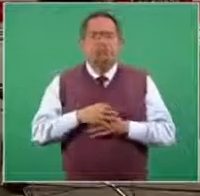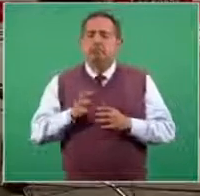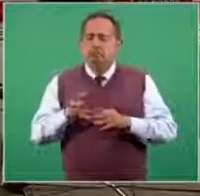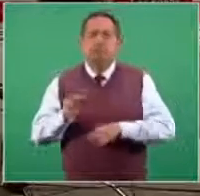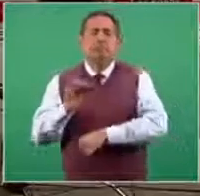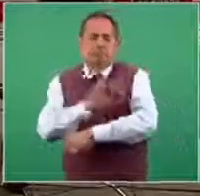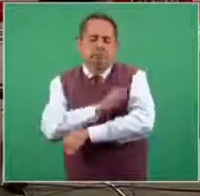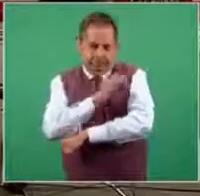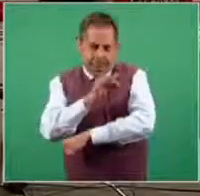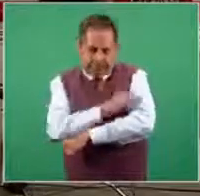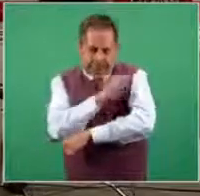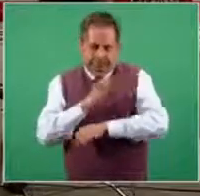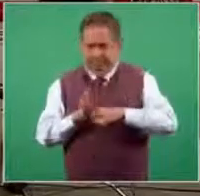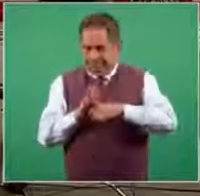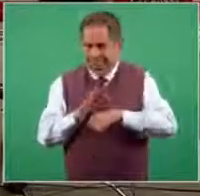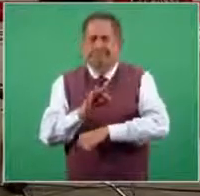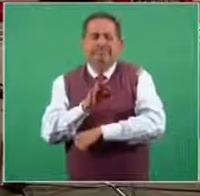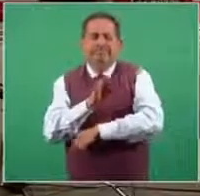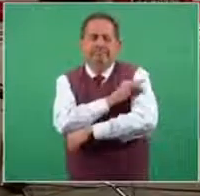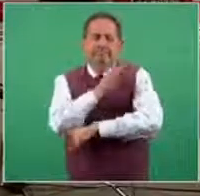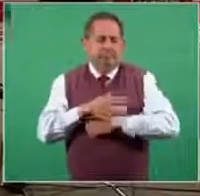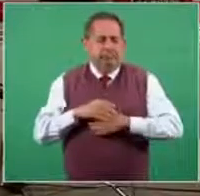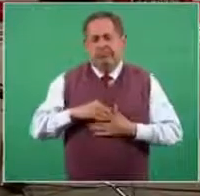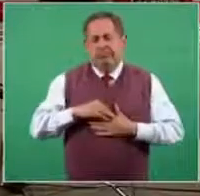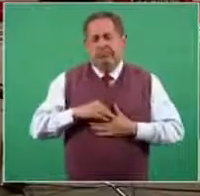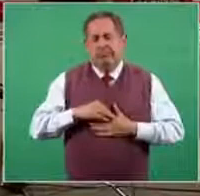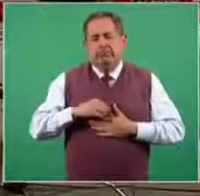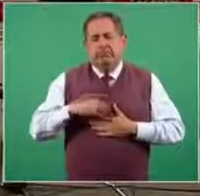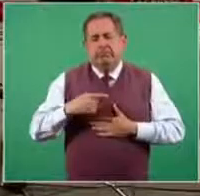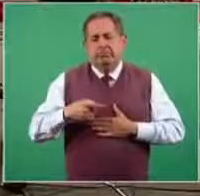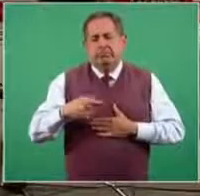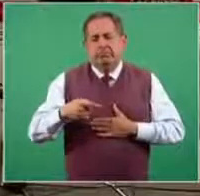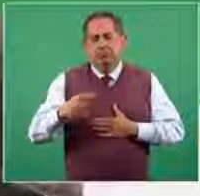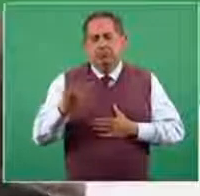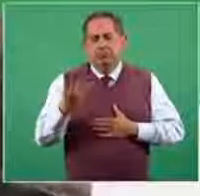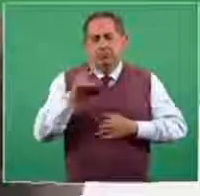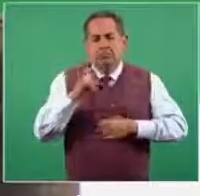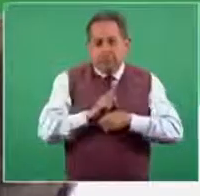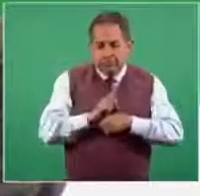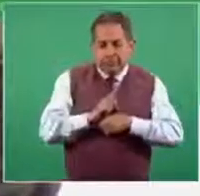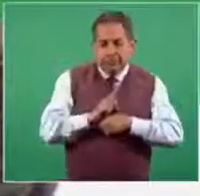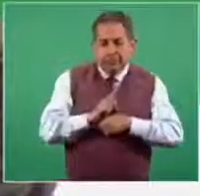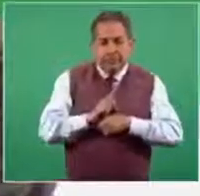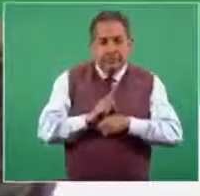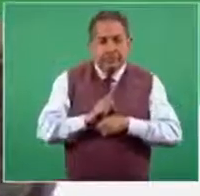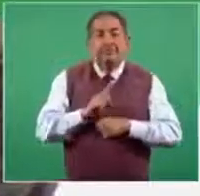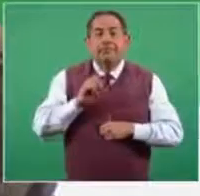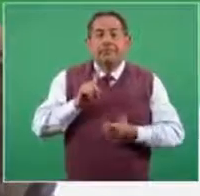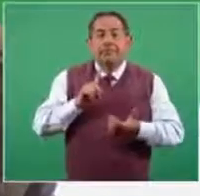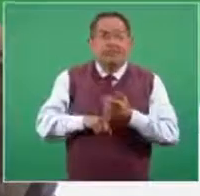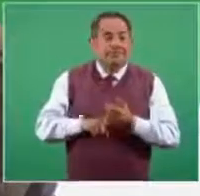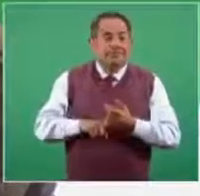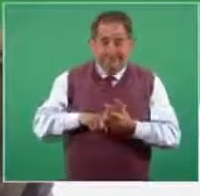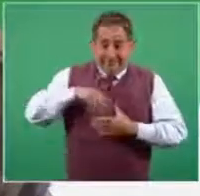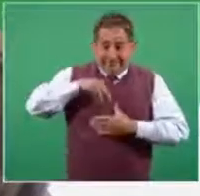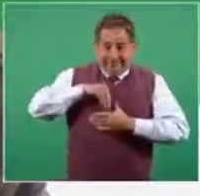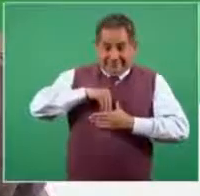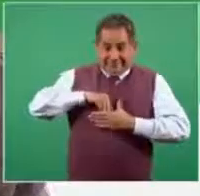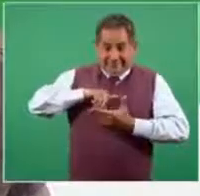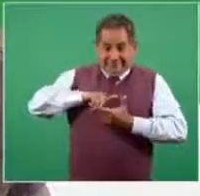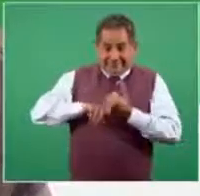y al poco tiempo, vamos a decir cuatro días, llega al final del periodo